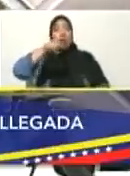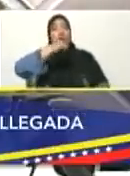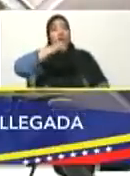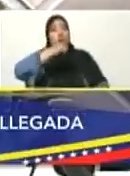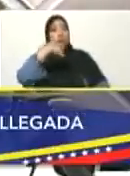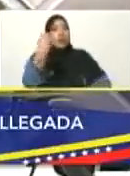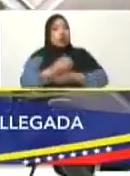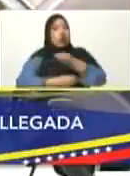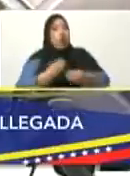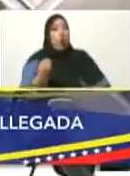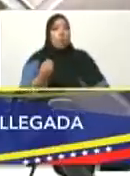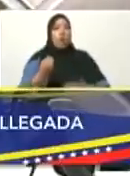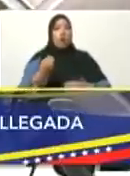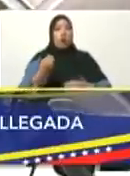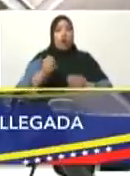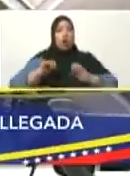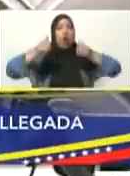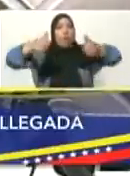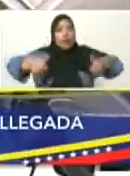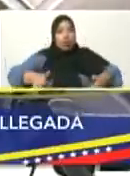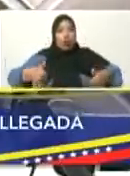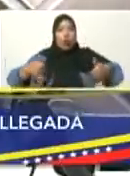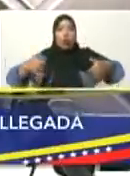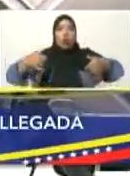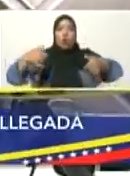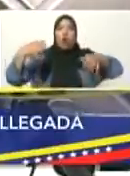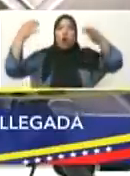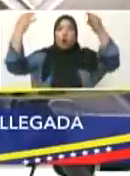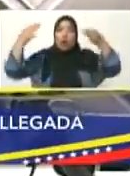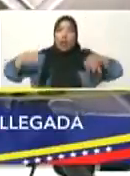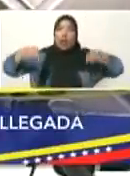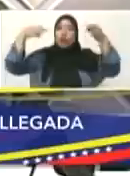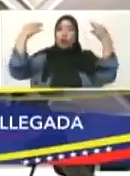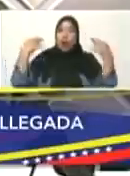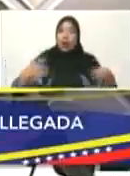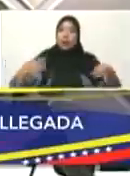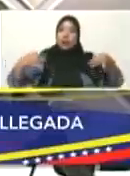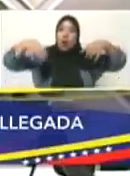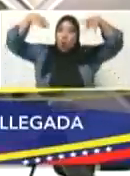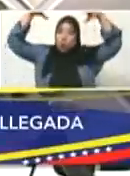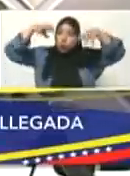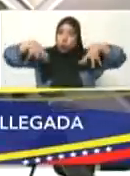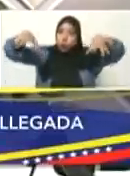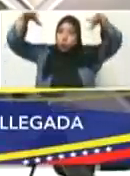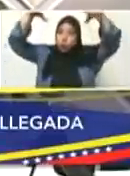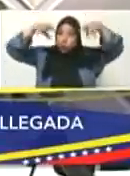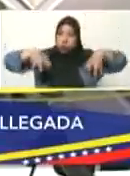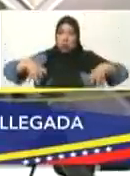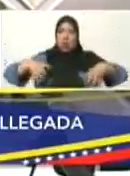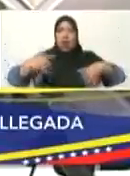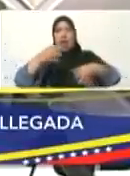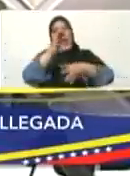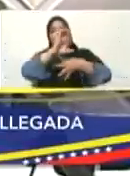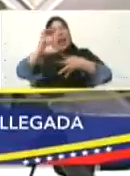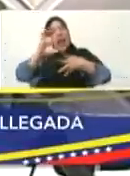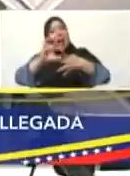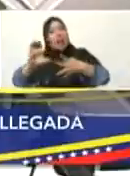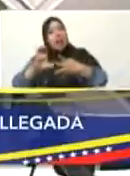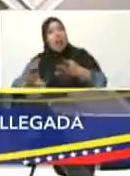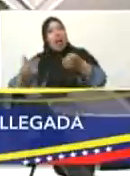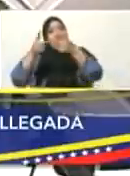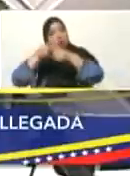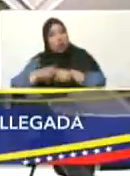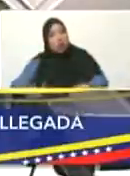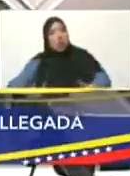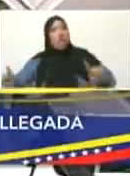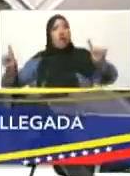cómo se formó este fenómeno, el carácter distintivo de este fenómeno que no conocíamos, nuestra generación